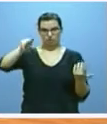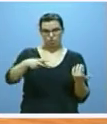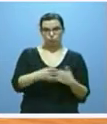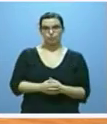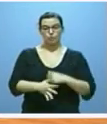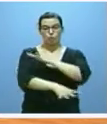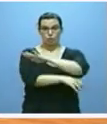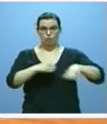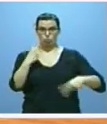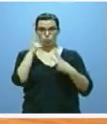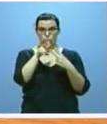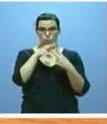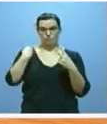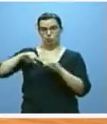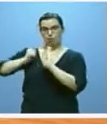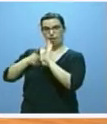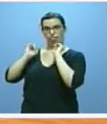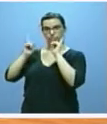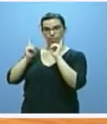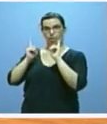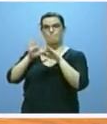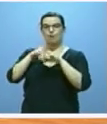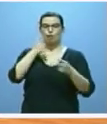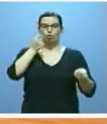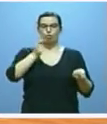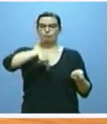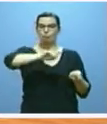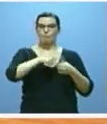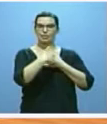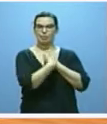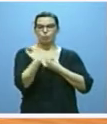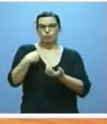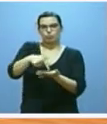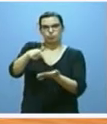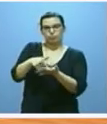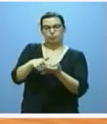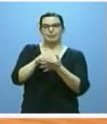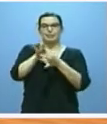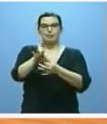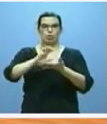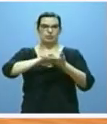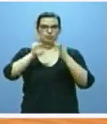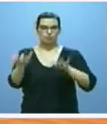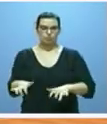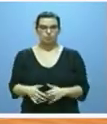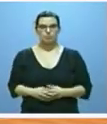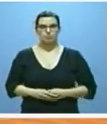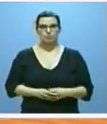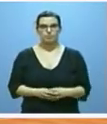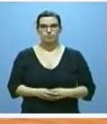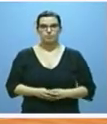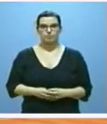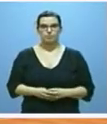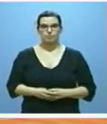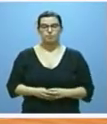fondos previstos por la ley que regula su participación en los ingresos tributarios de la comunidad. En la